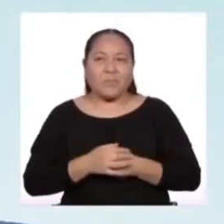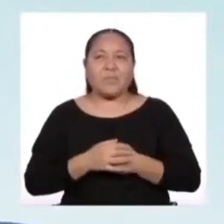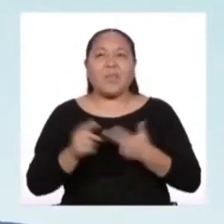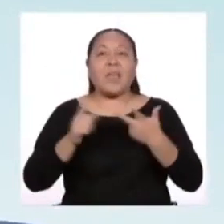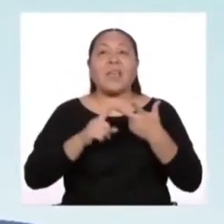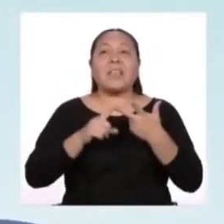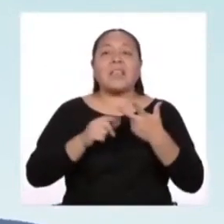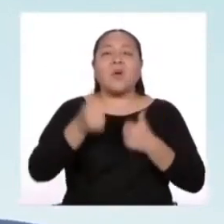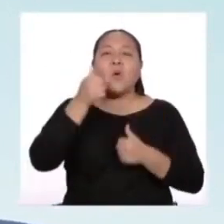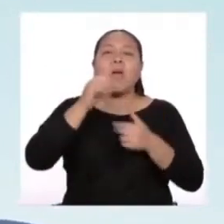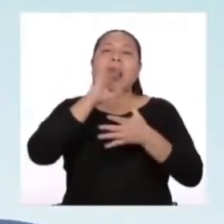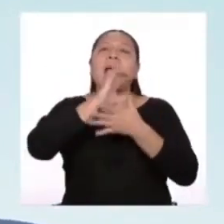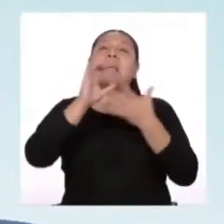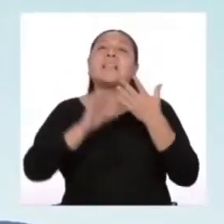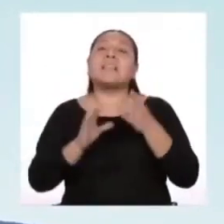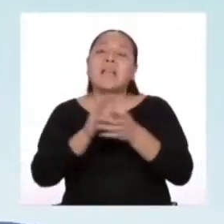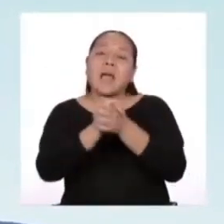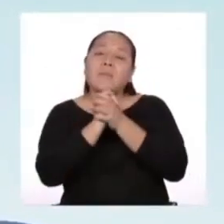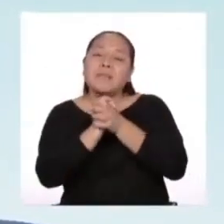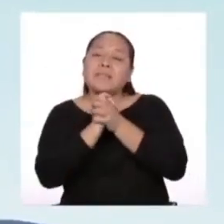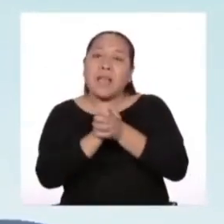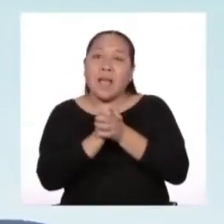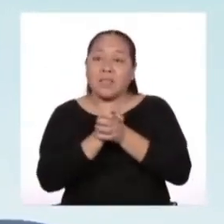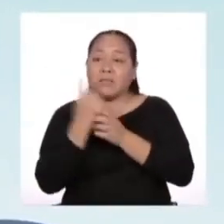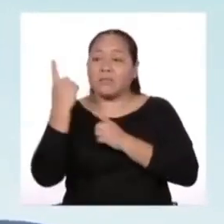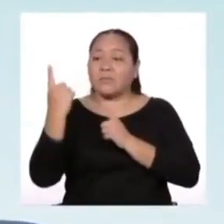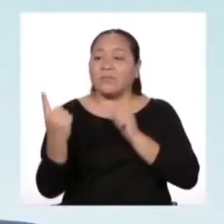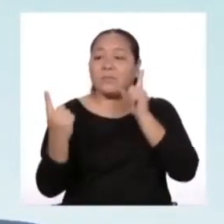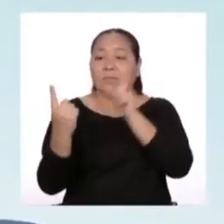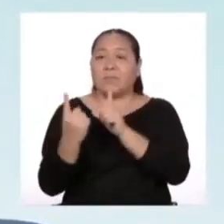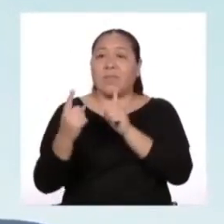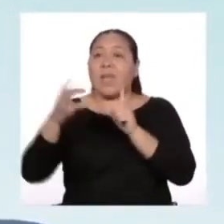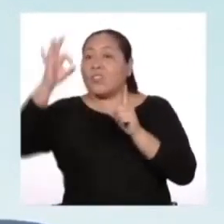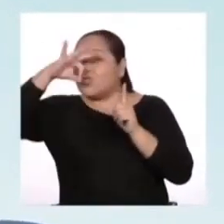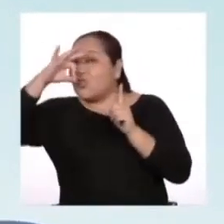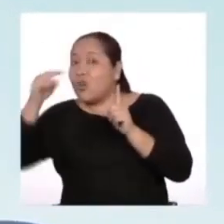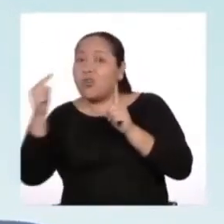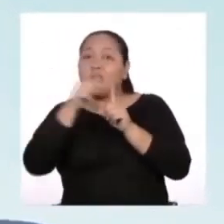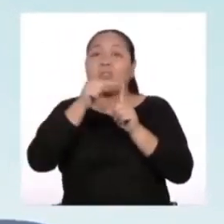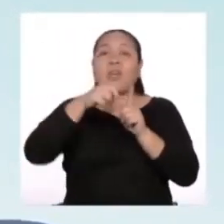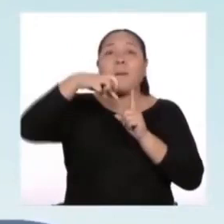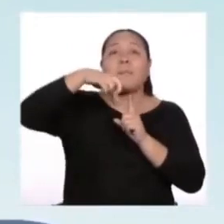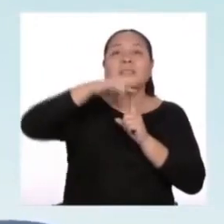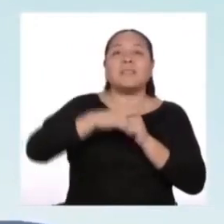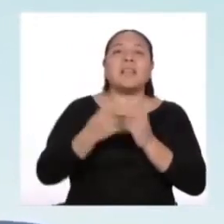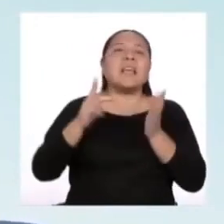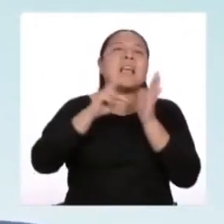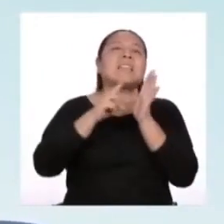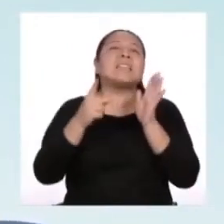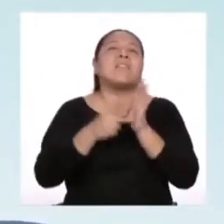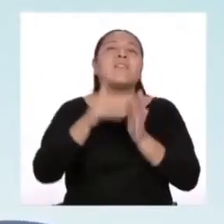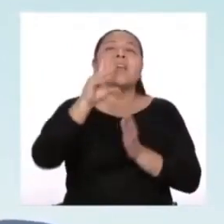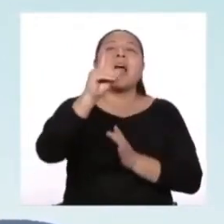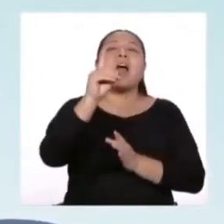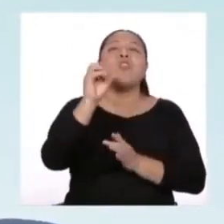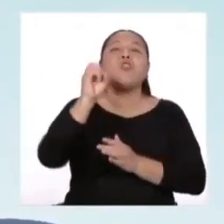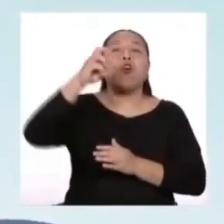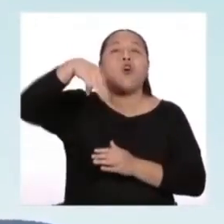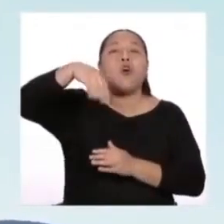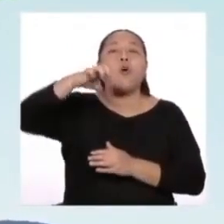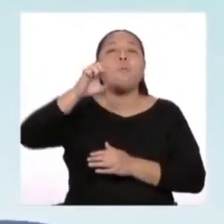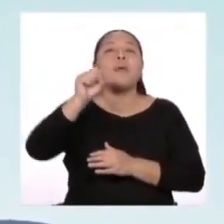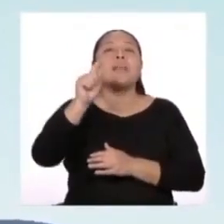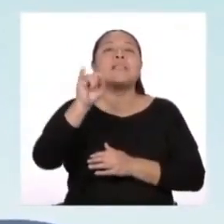caracteriza la amistad entre el Principito y el zorro? ¿Qué significa domesticar en